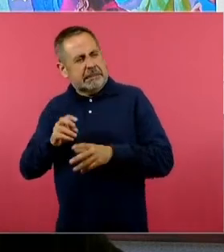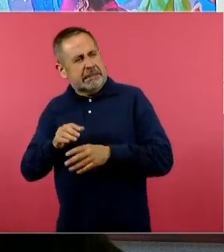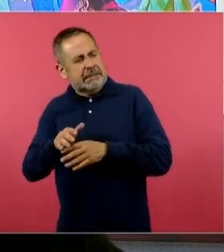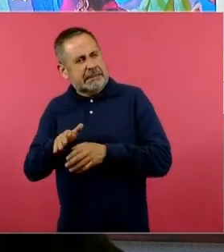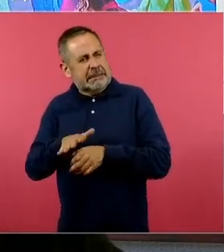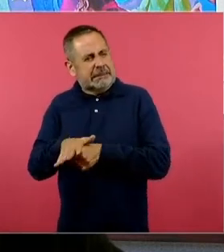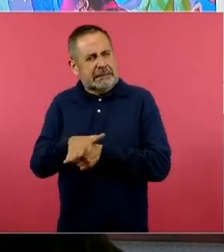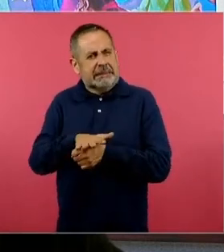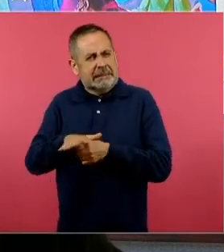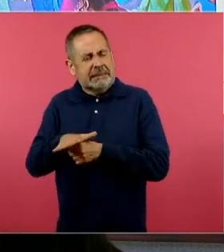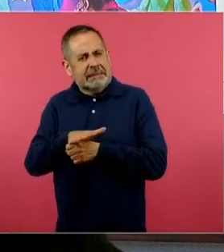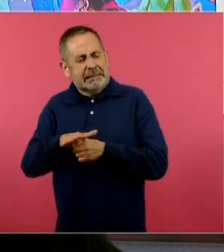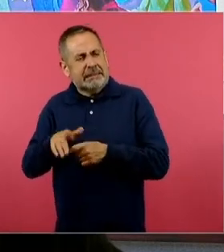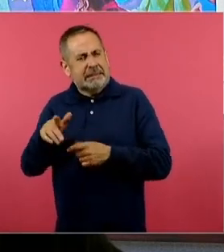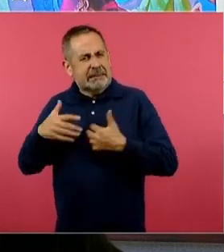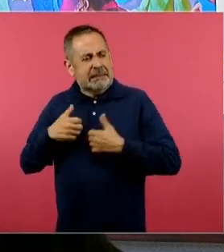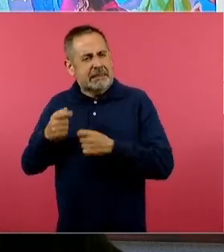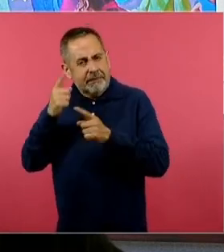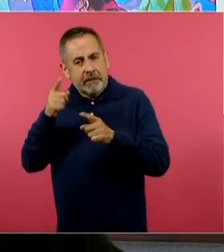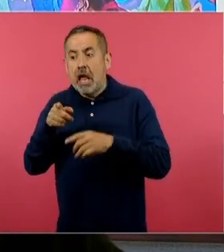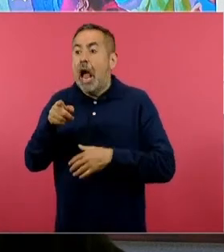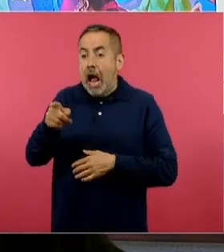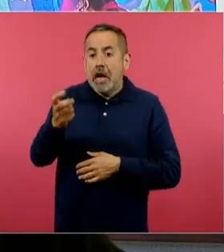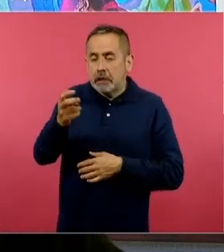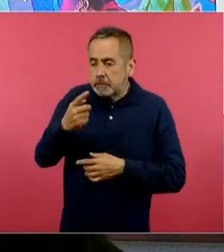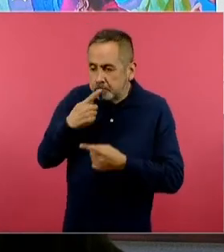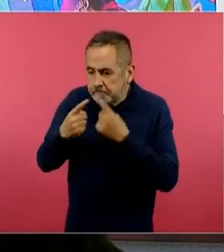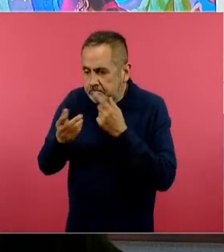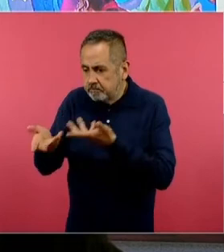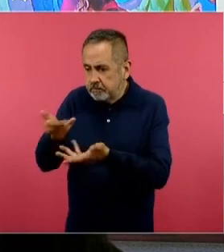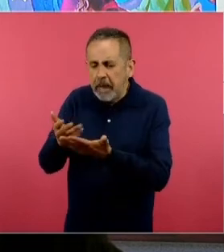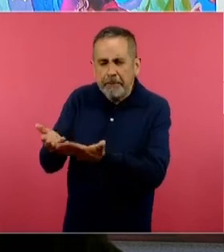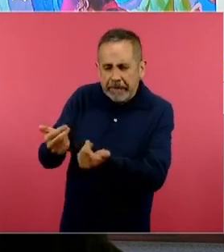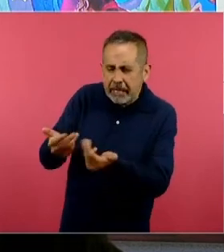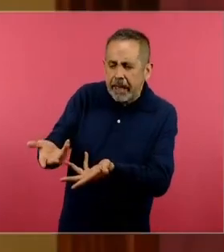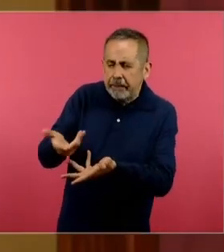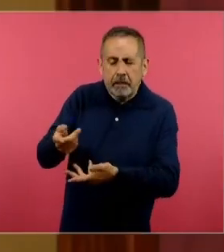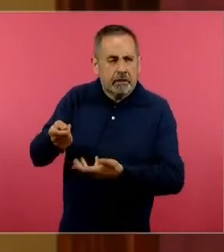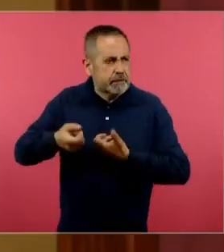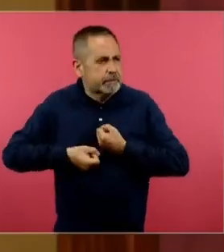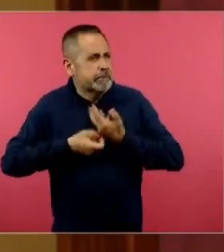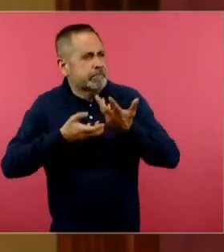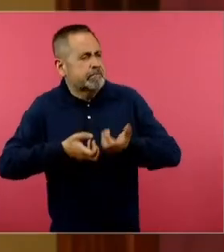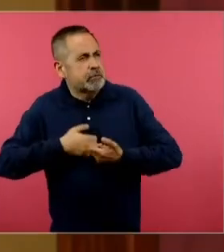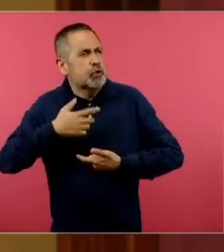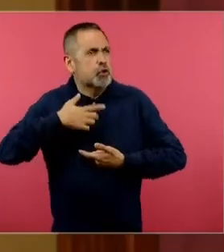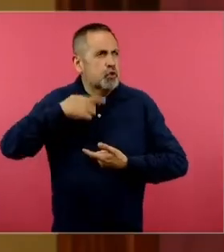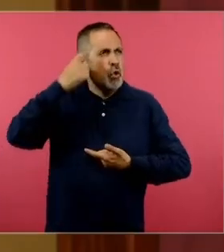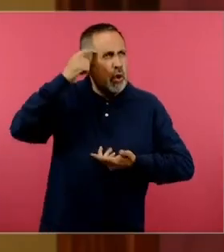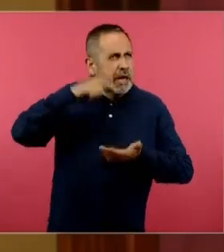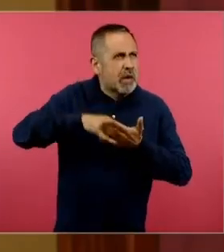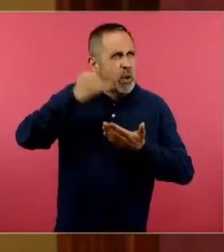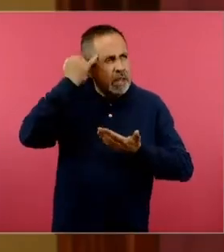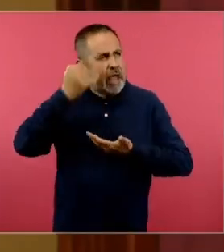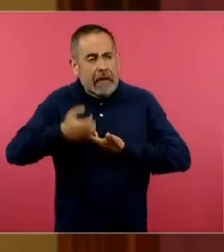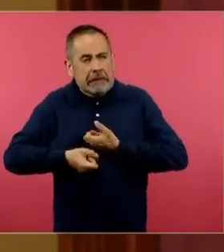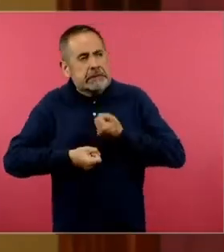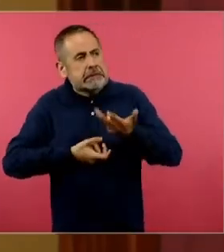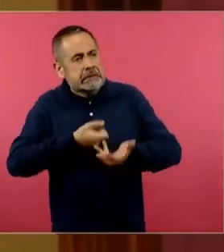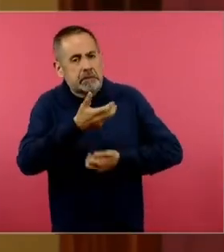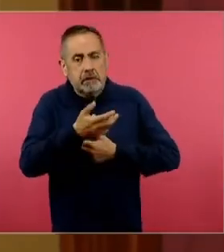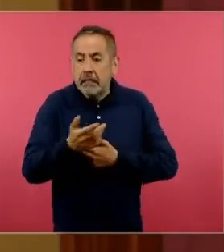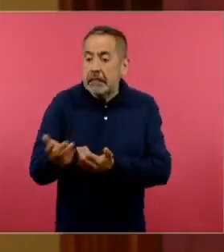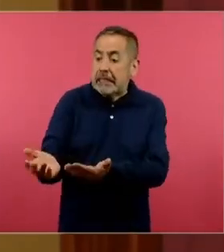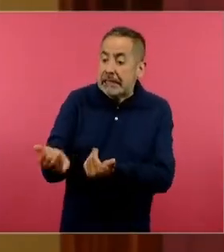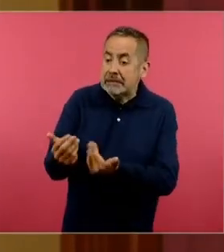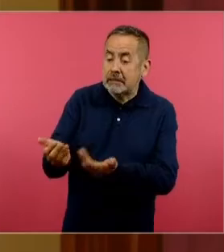nosotros también trabajamos el pensamiento crítico, tenemos que mejorar la expresión de esa parte, porque a lo mejor los problemas de comunicación